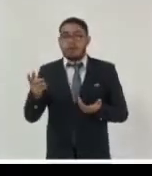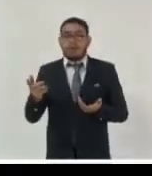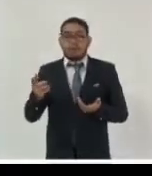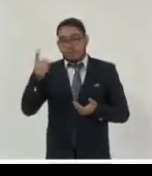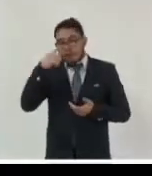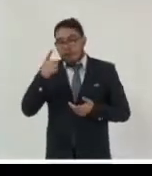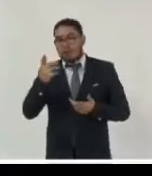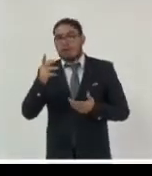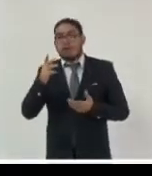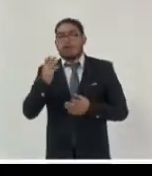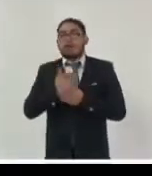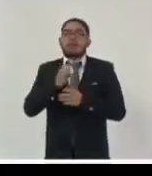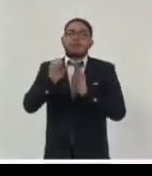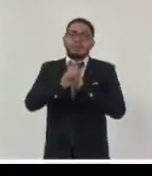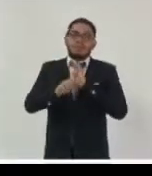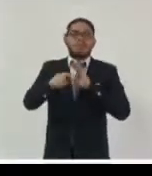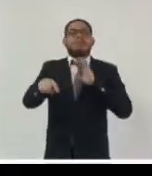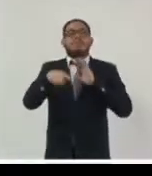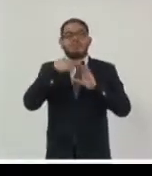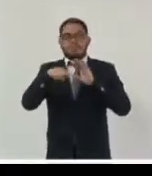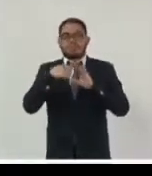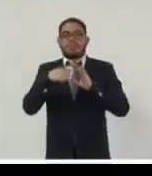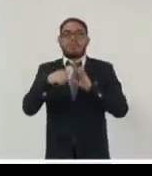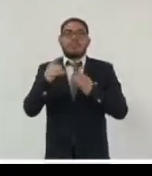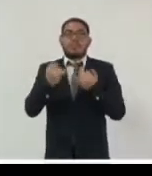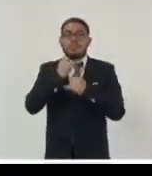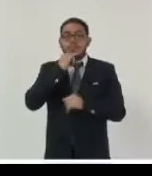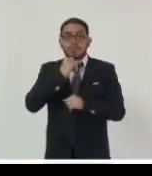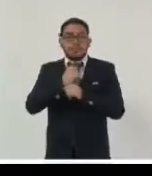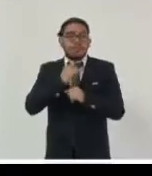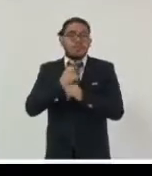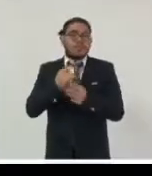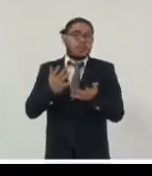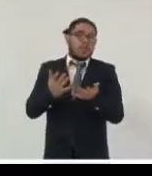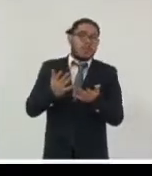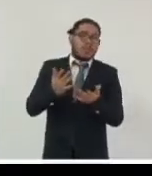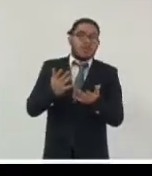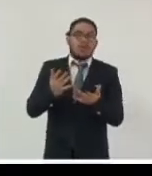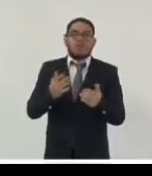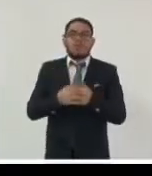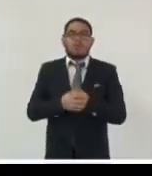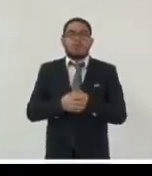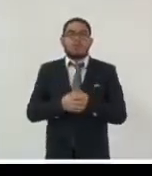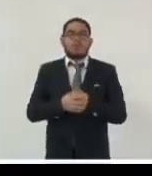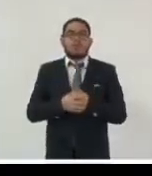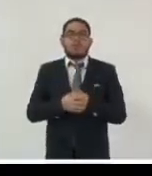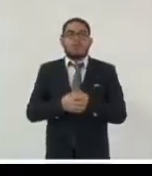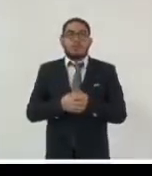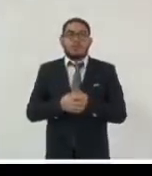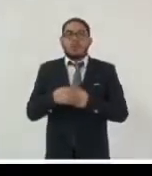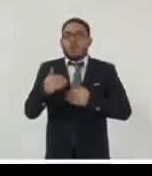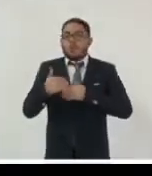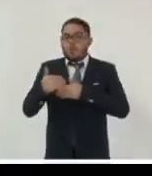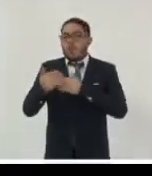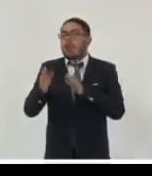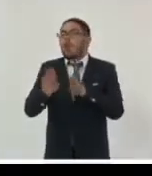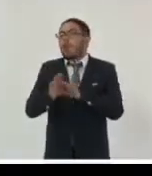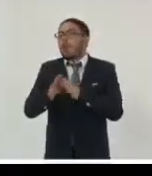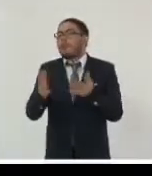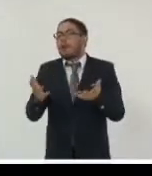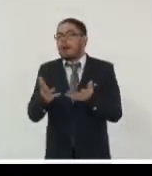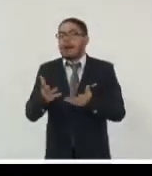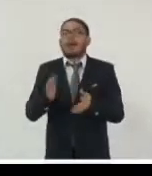cosa que tampoco es la moneda corriente por lo menos en el que yo he trabajado está